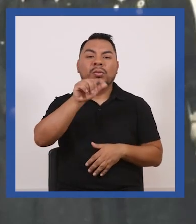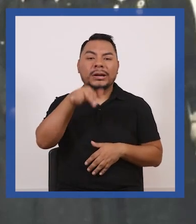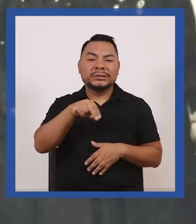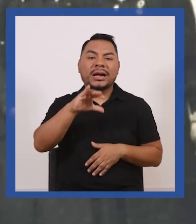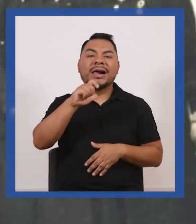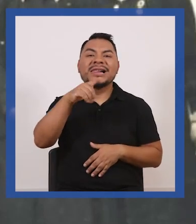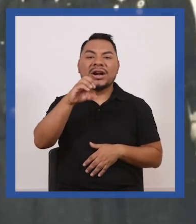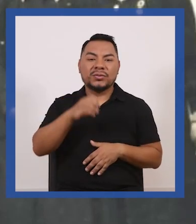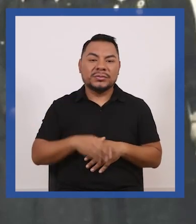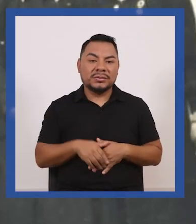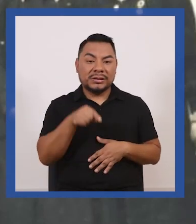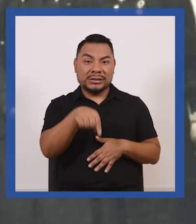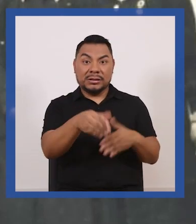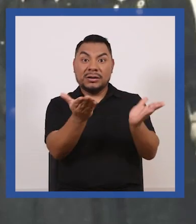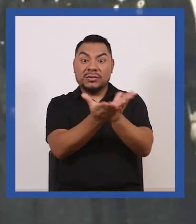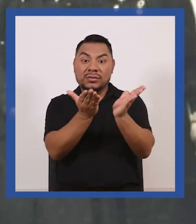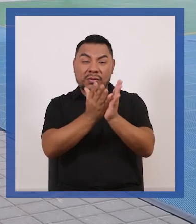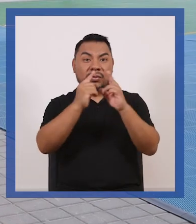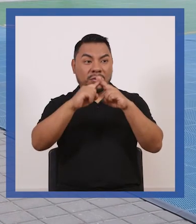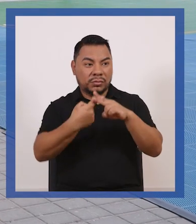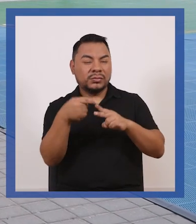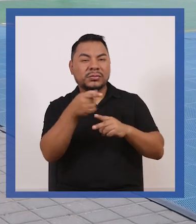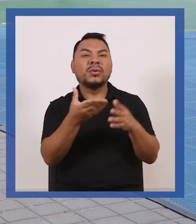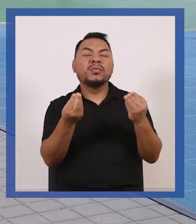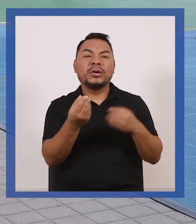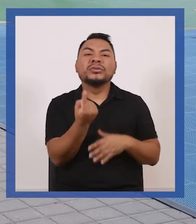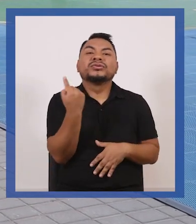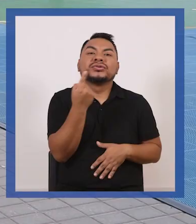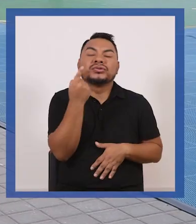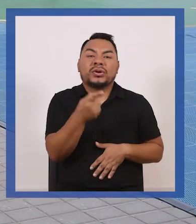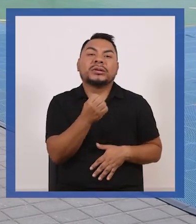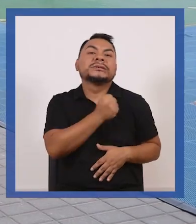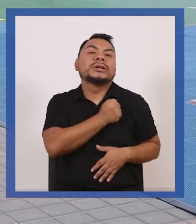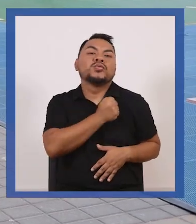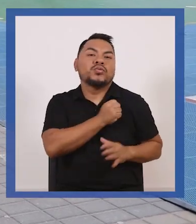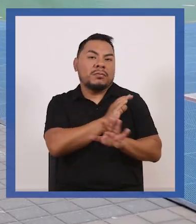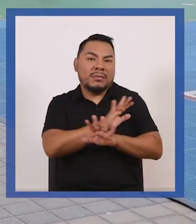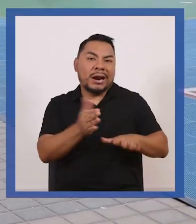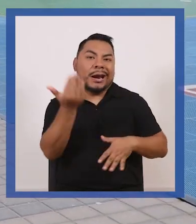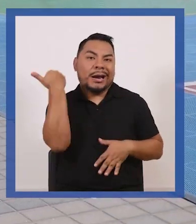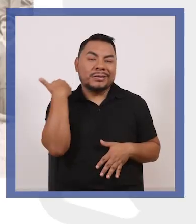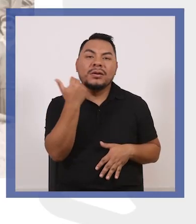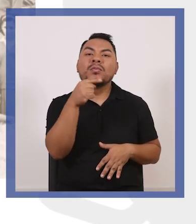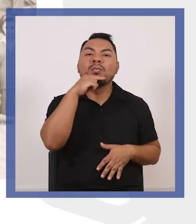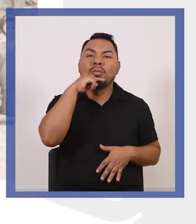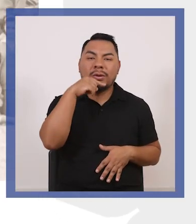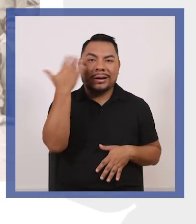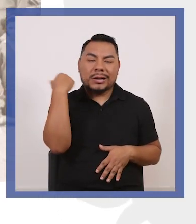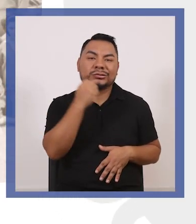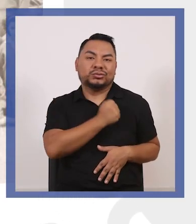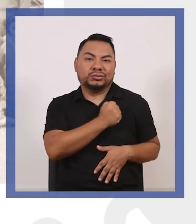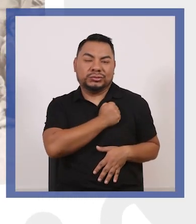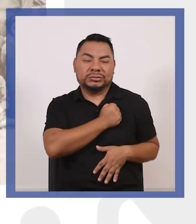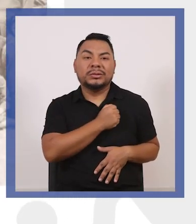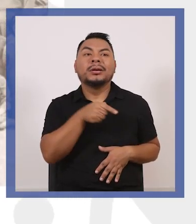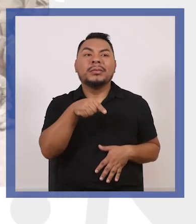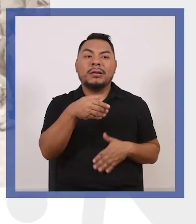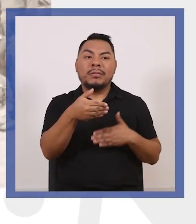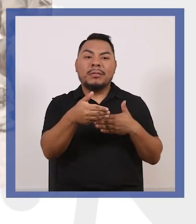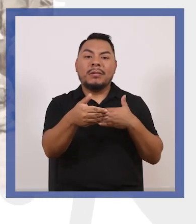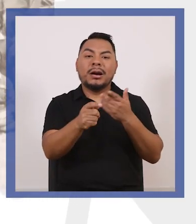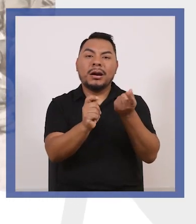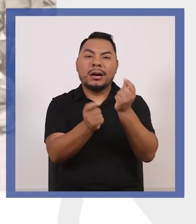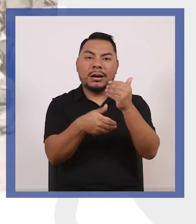Dahmer. Este colegio comenzó siendo solo secundaria para mujeres pero con el tiempo se ha